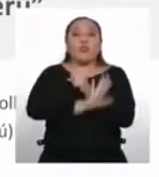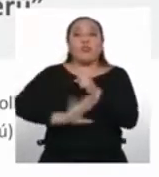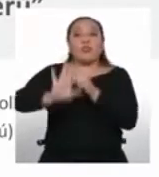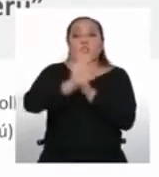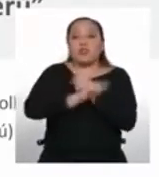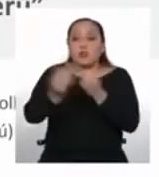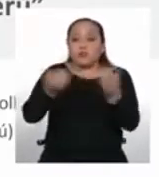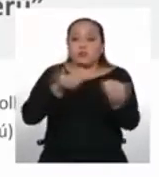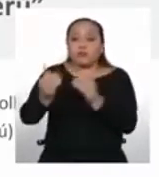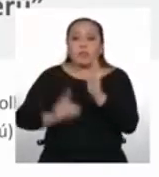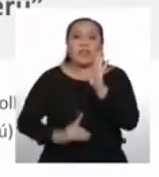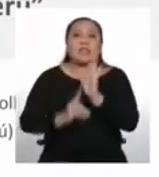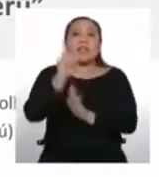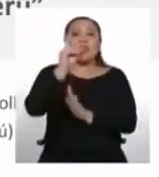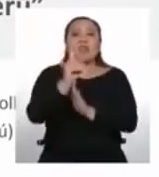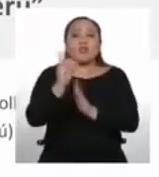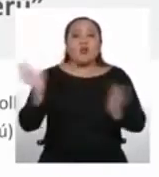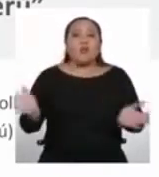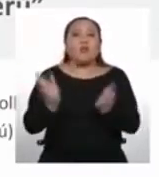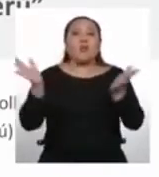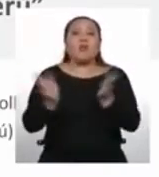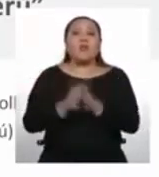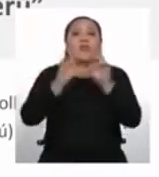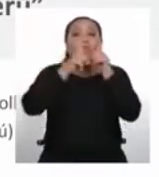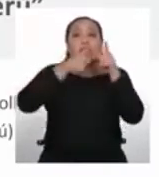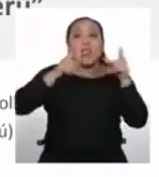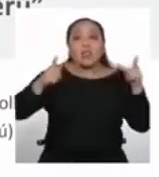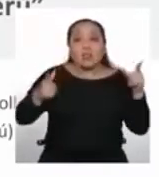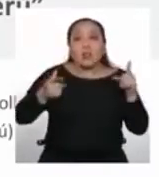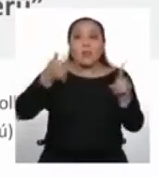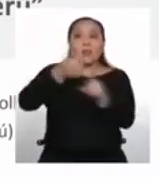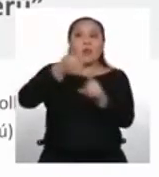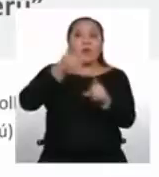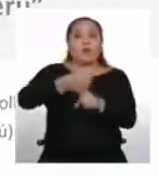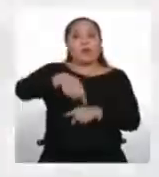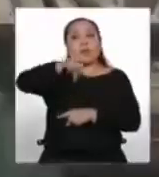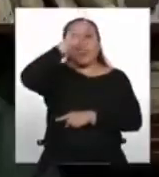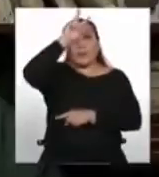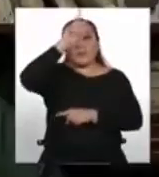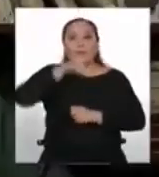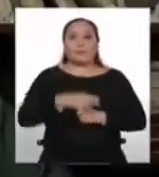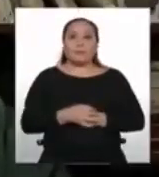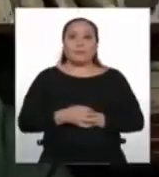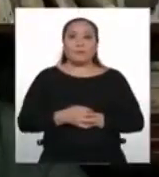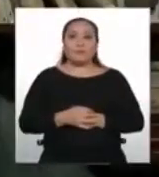recuperación, fomento y difusión de las lenguas originarias del Perú.